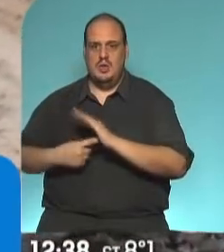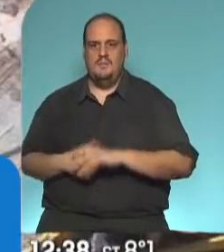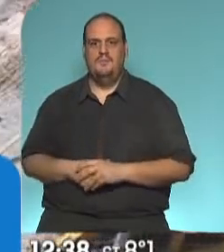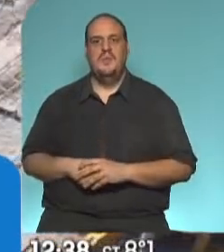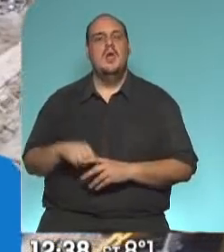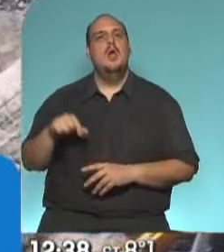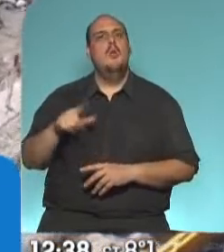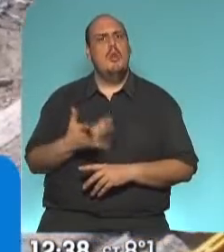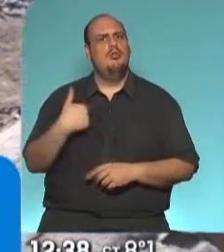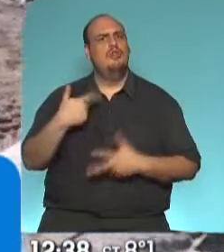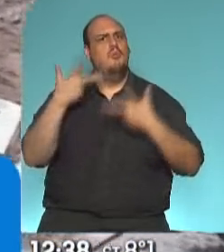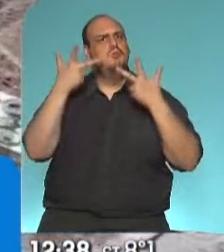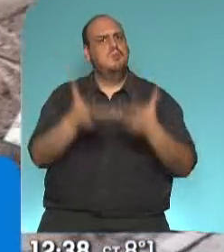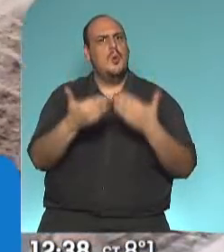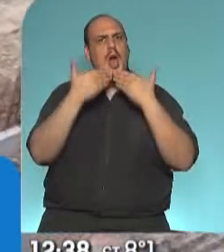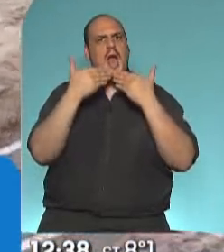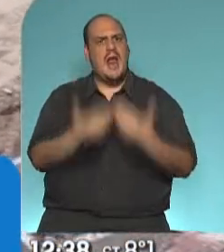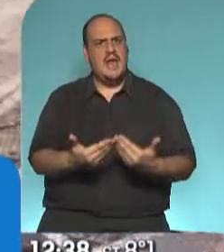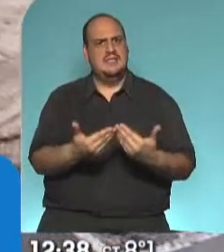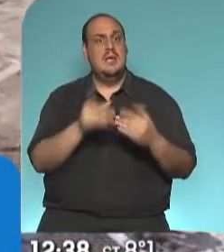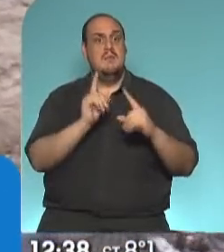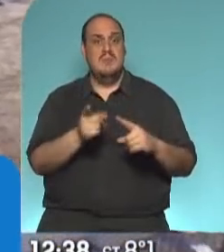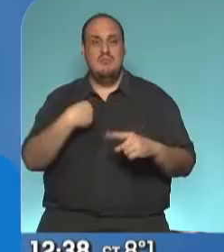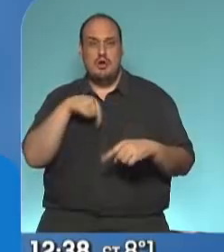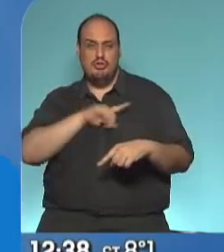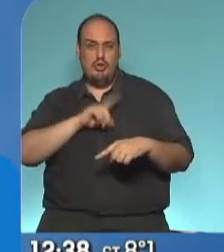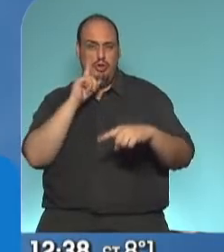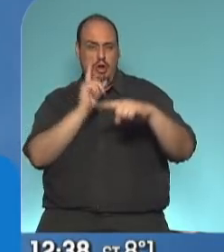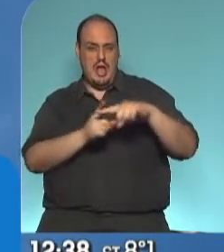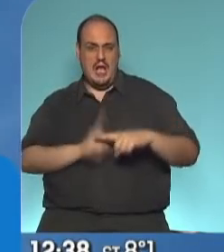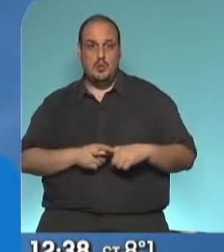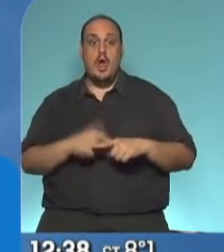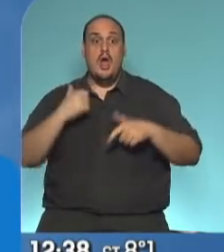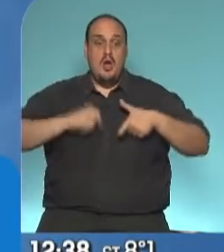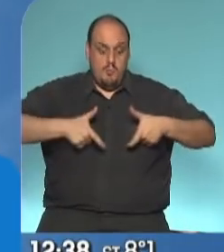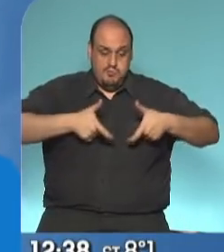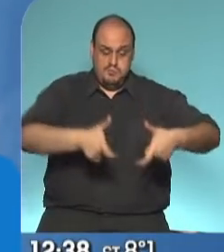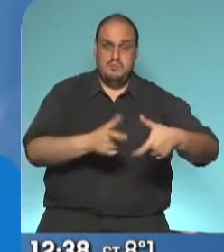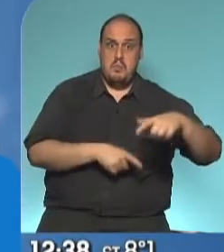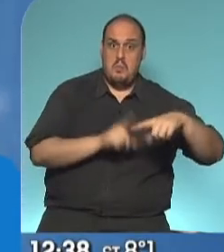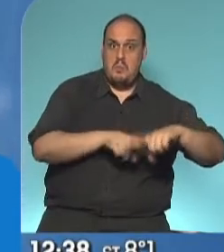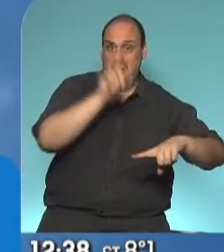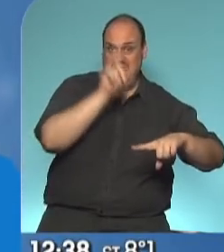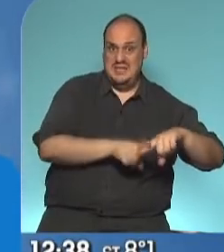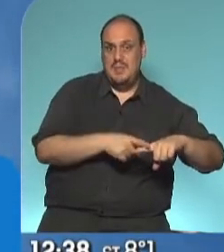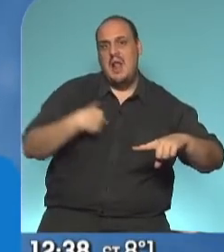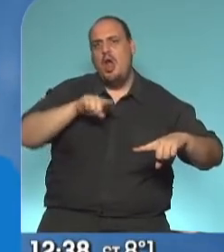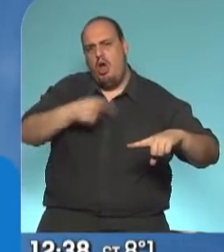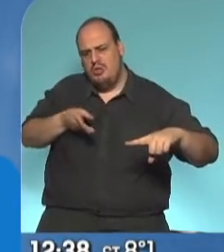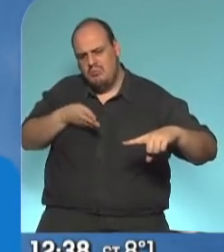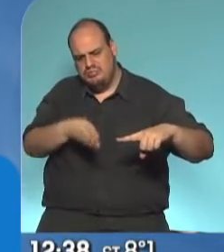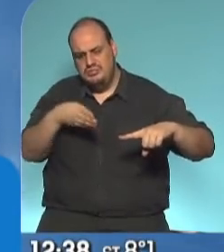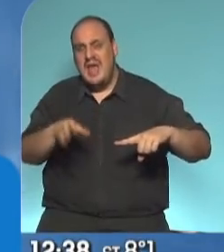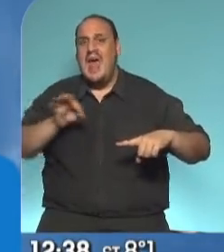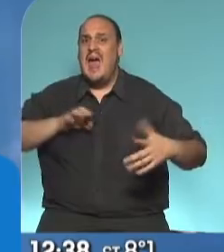yo les agradezco los cálculos que tenemos, que las colectoras troncares las terminamos a fin de este año y que el año que viene